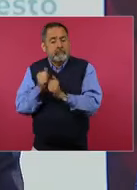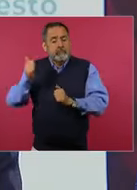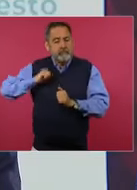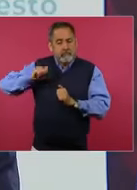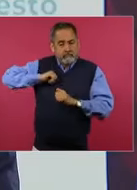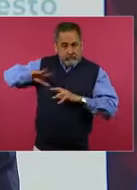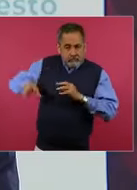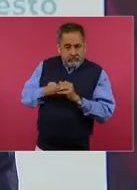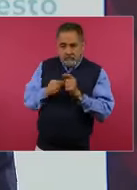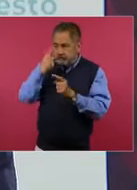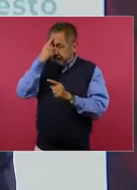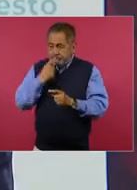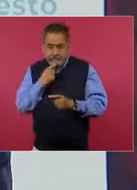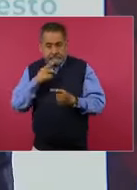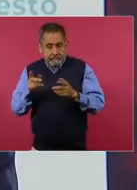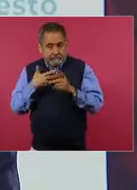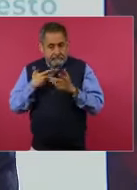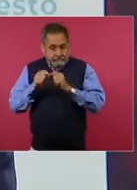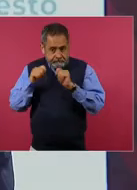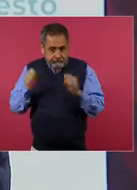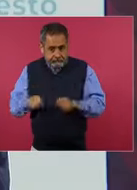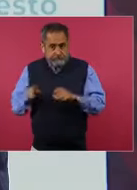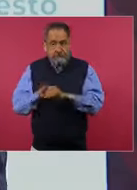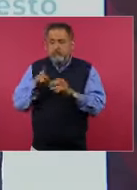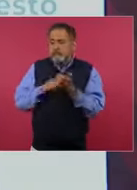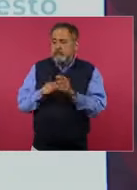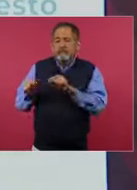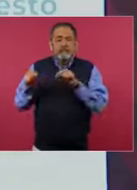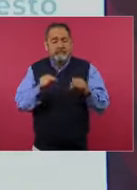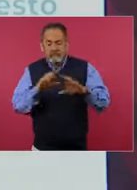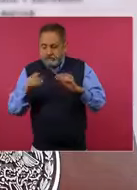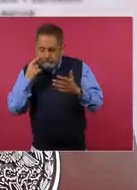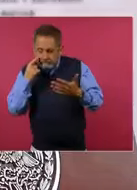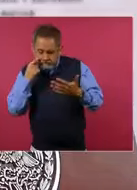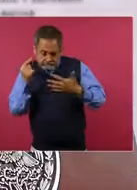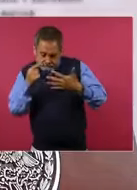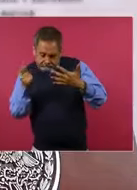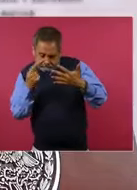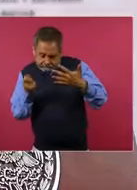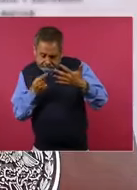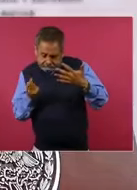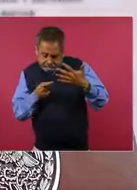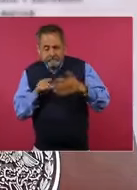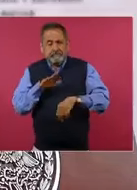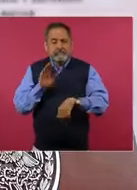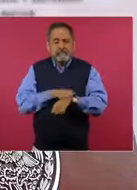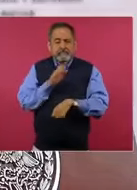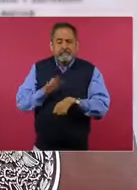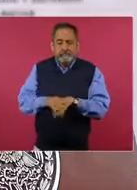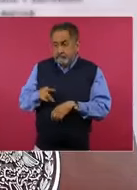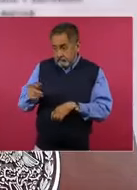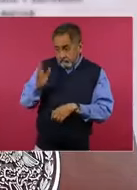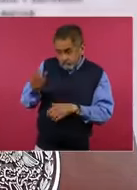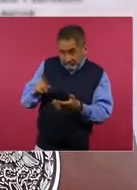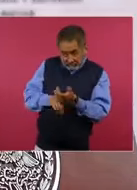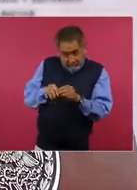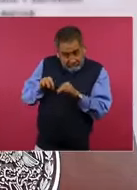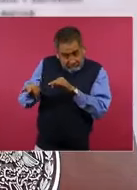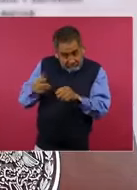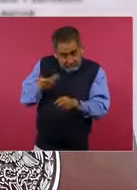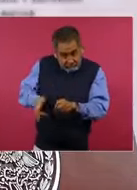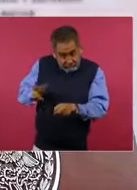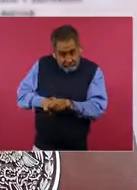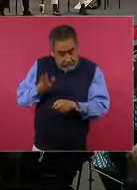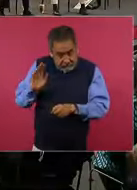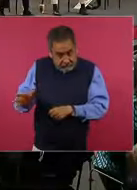con los perfiles académicos, el desempeño asociado a la capacitación y que estuvieran en un hospital o en un centro de salud.